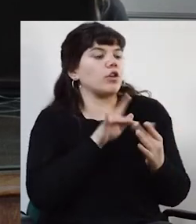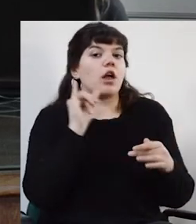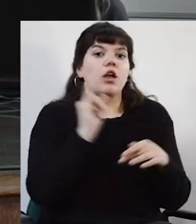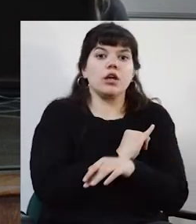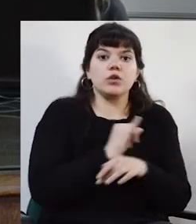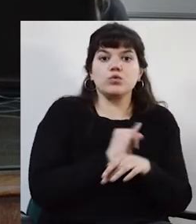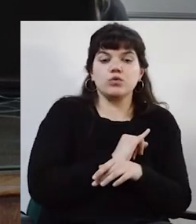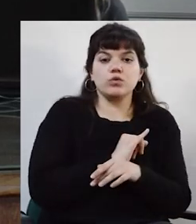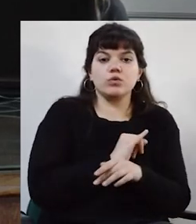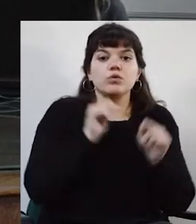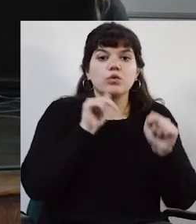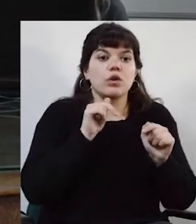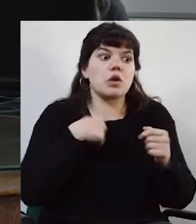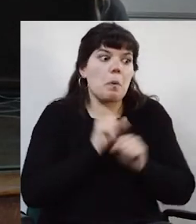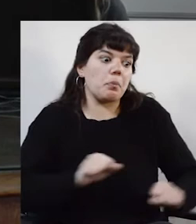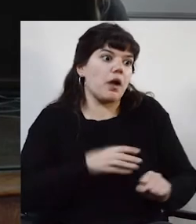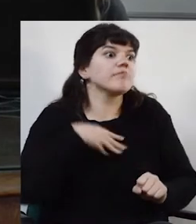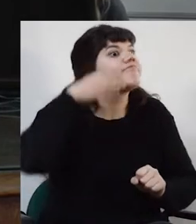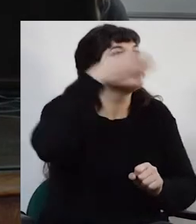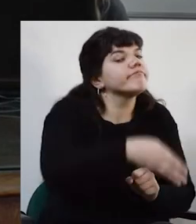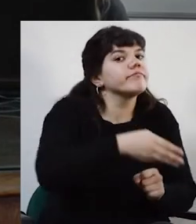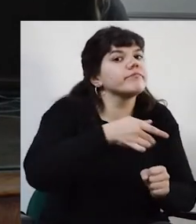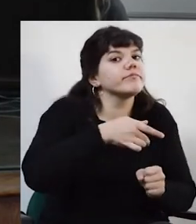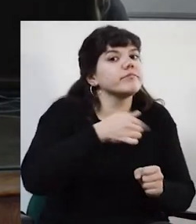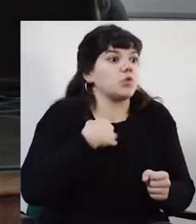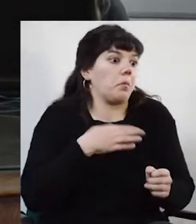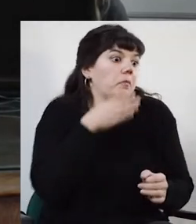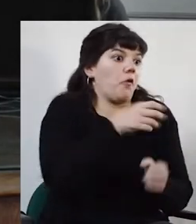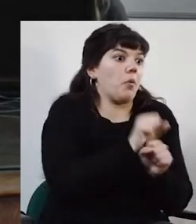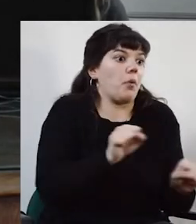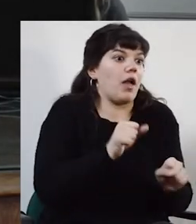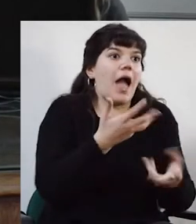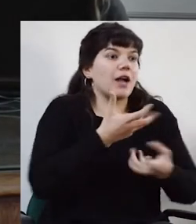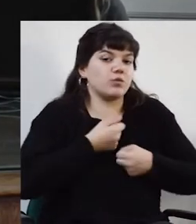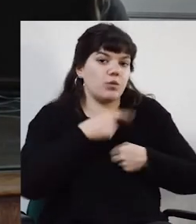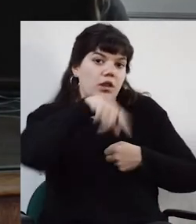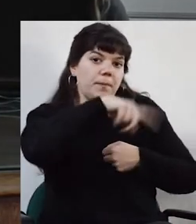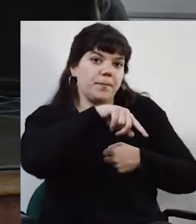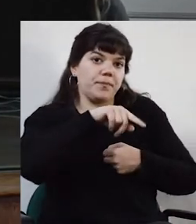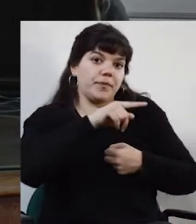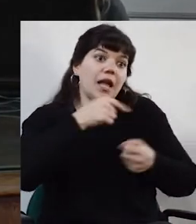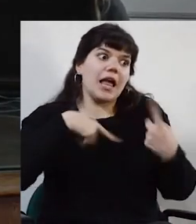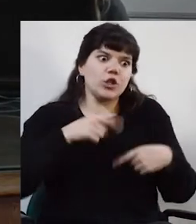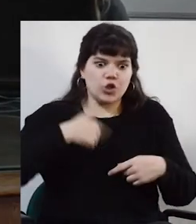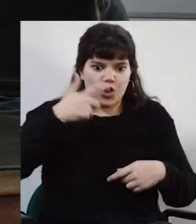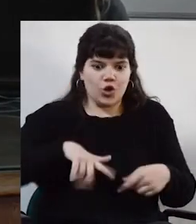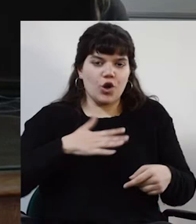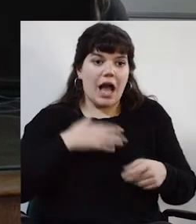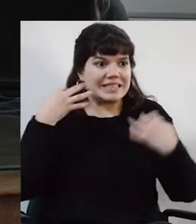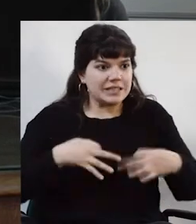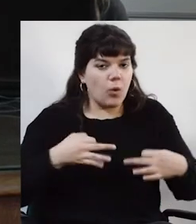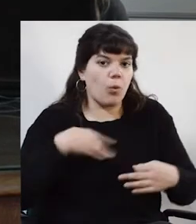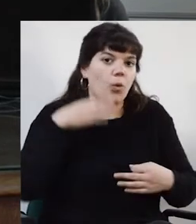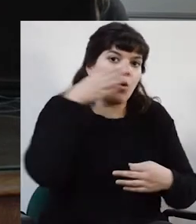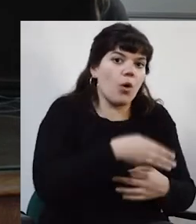que me permita caer en algún lado si me caigo, yo. Ahora, eso que yo me aseguro tener con